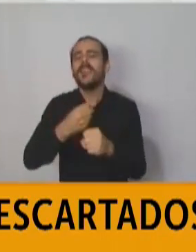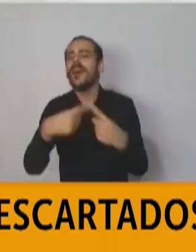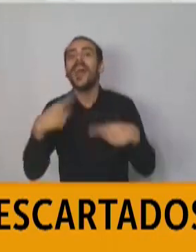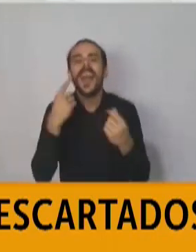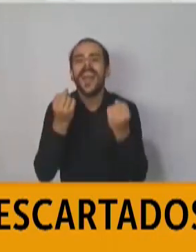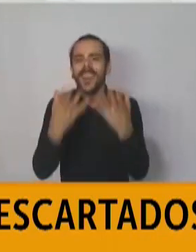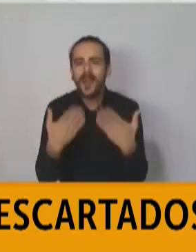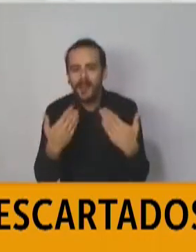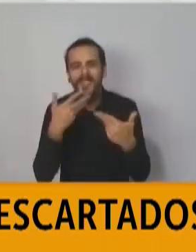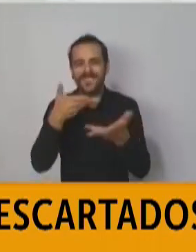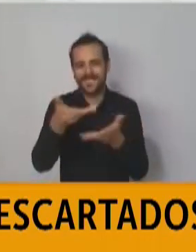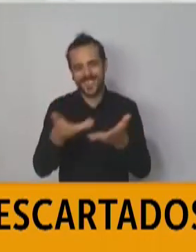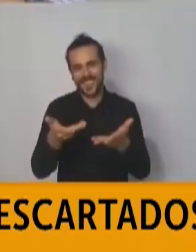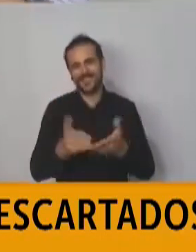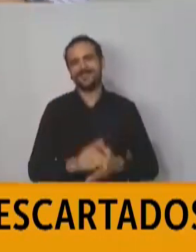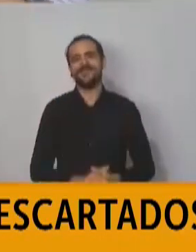adolescentes en sus casas.